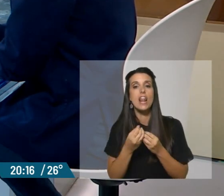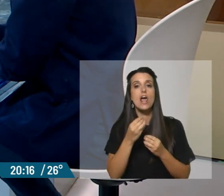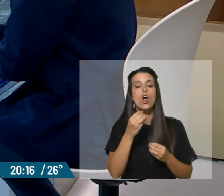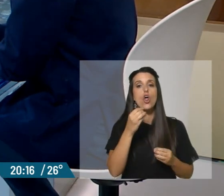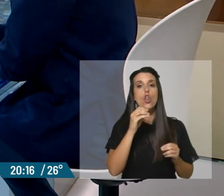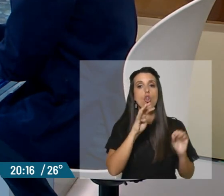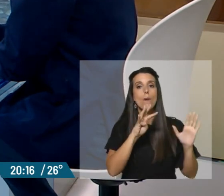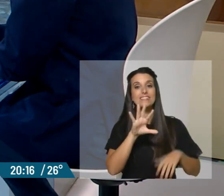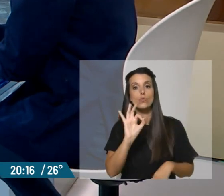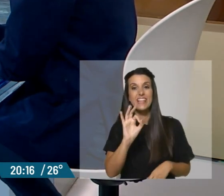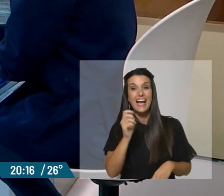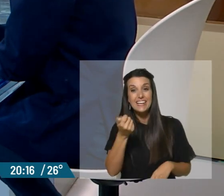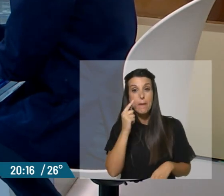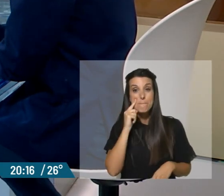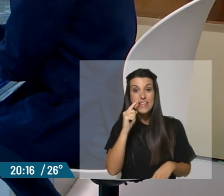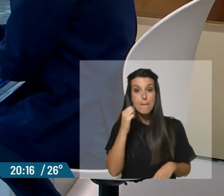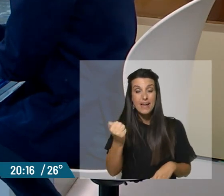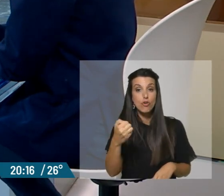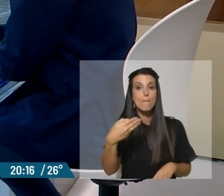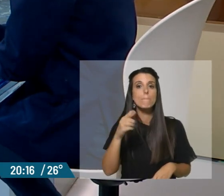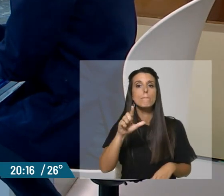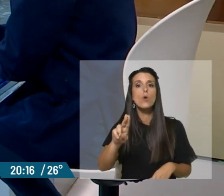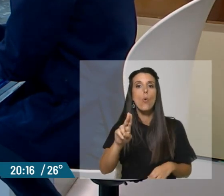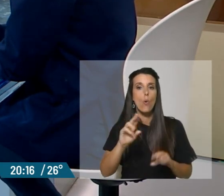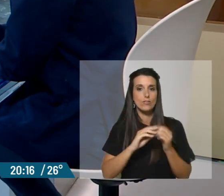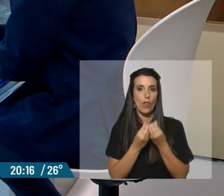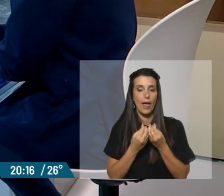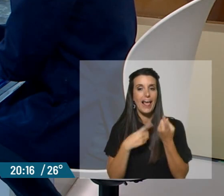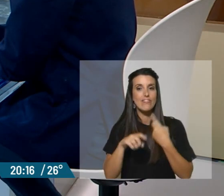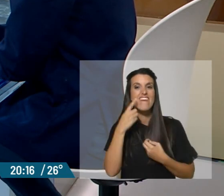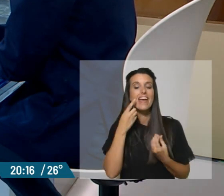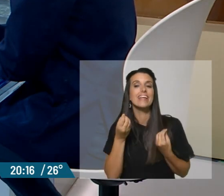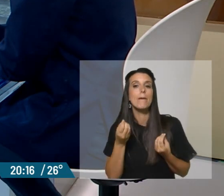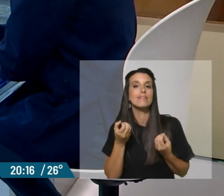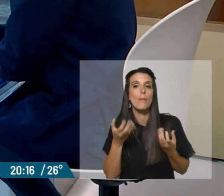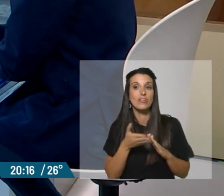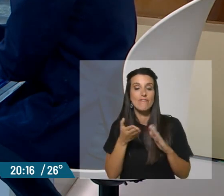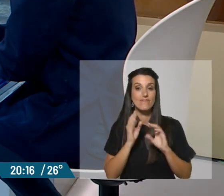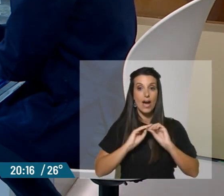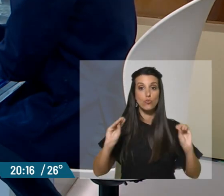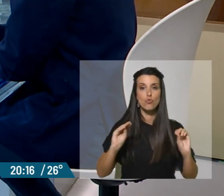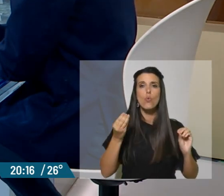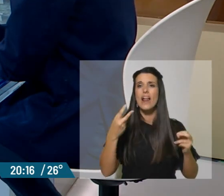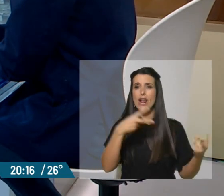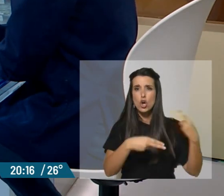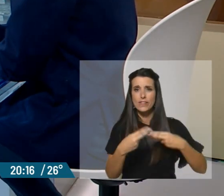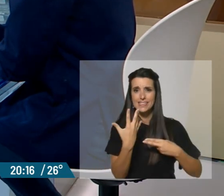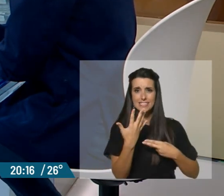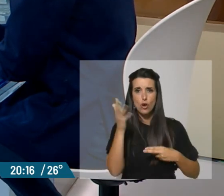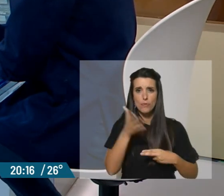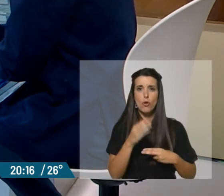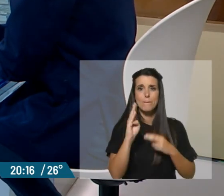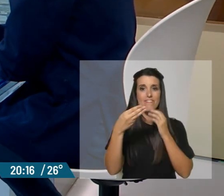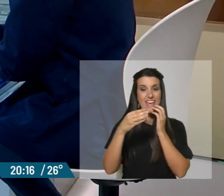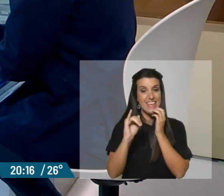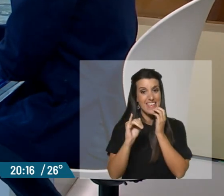y 1.000 pesos. O sea, más o menos en cómo venía cotizando. Hay que ver qué pasa, porque se vienen anuncios. El recorte va a ser de 5% del PIB,